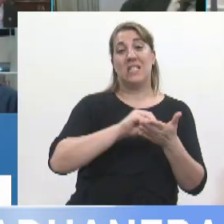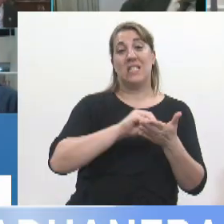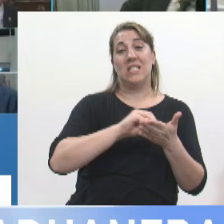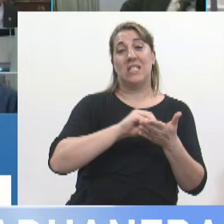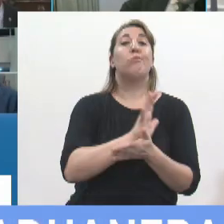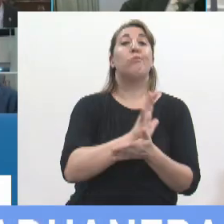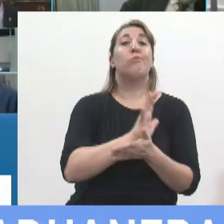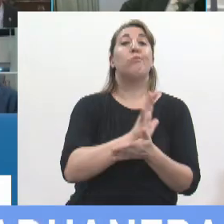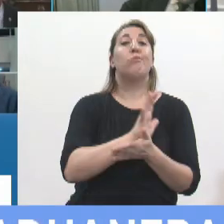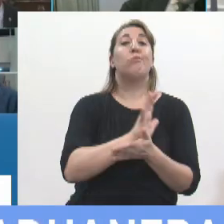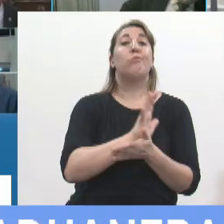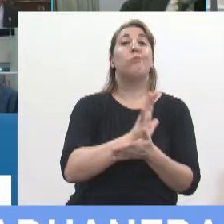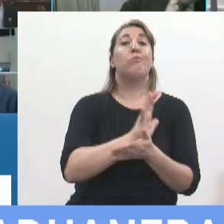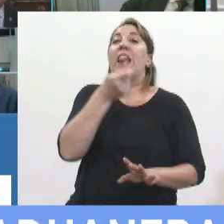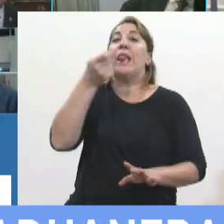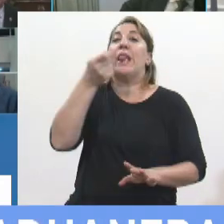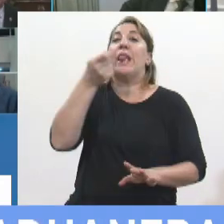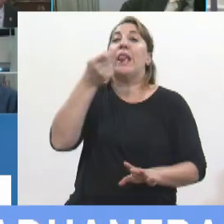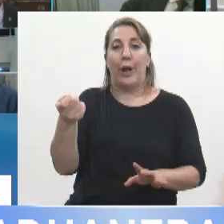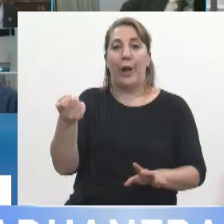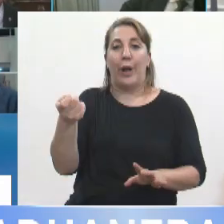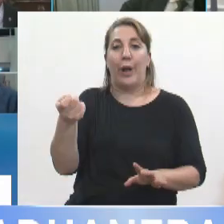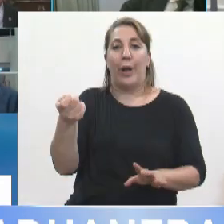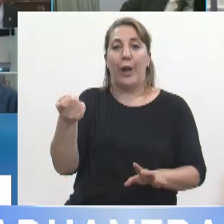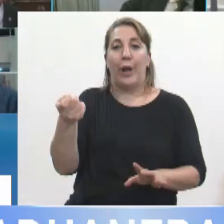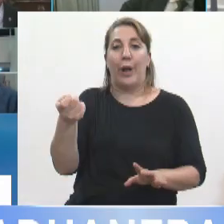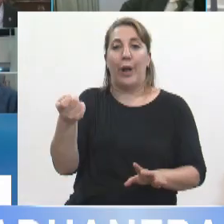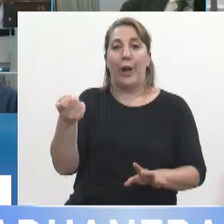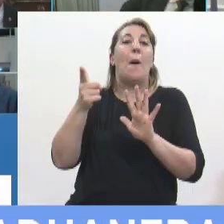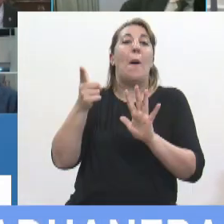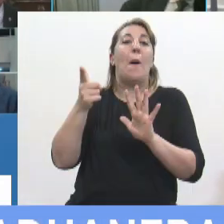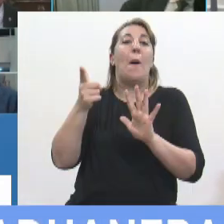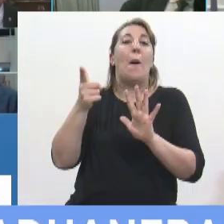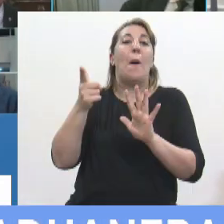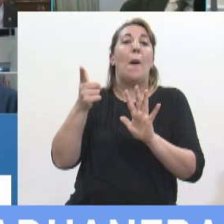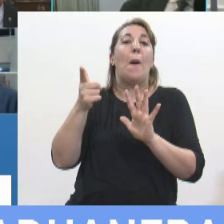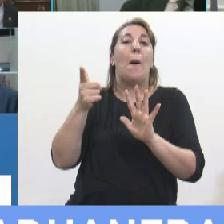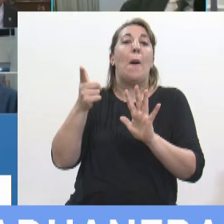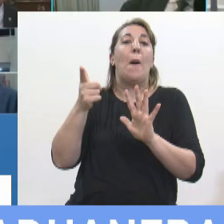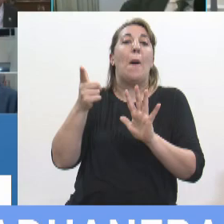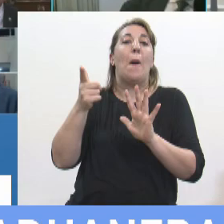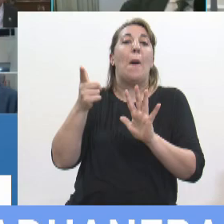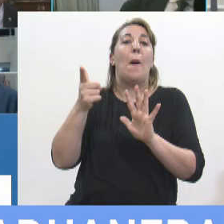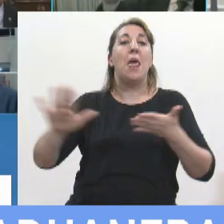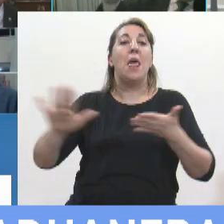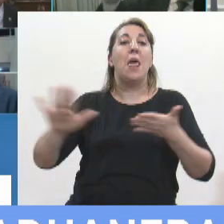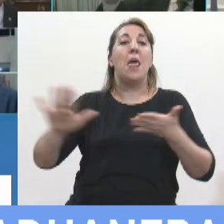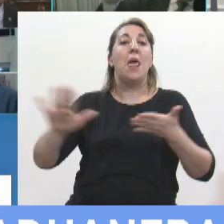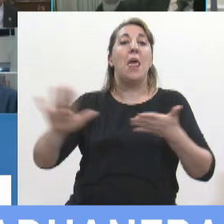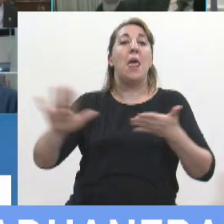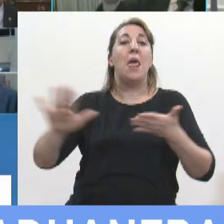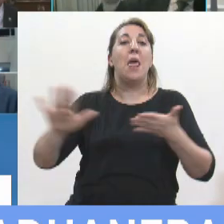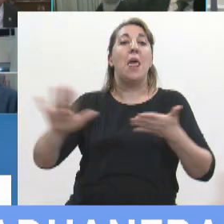justicia federal argentina el sobreseguimiento anticipado escrito por ley del señor